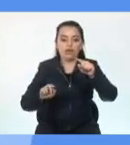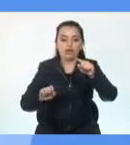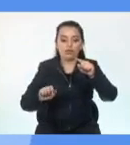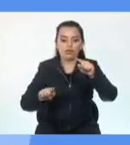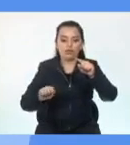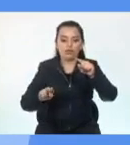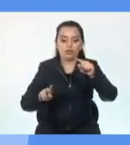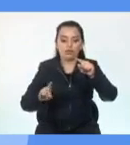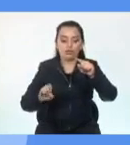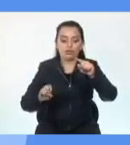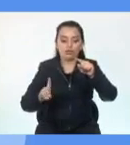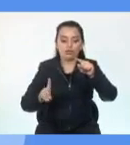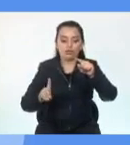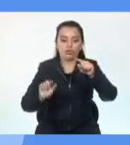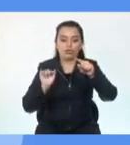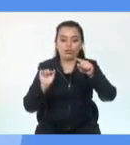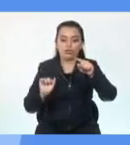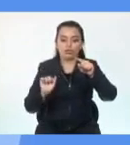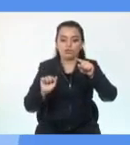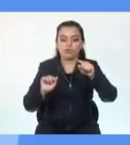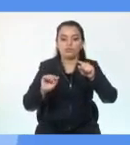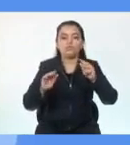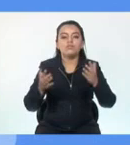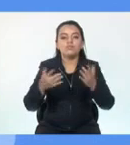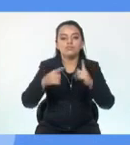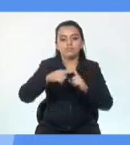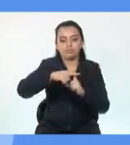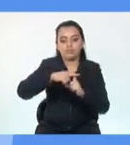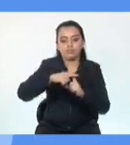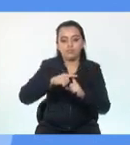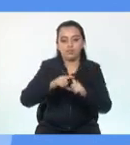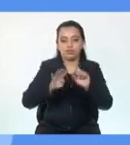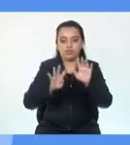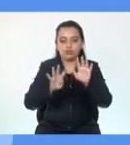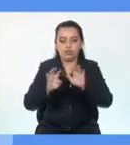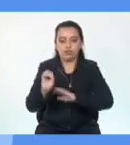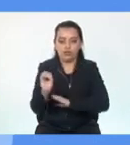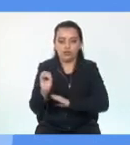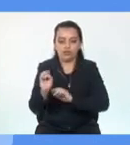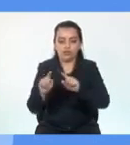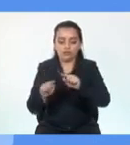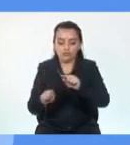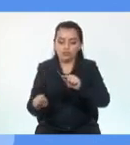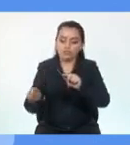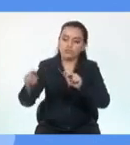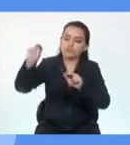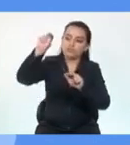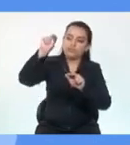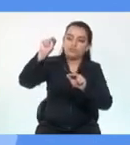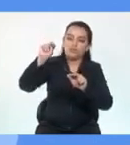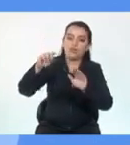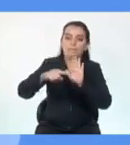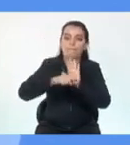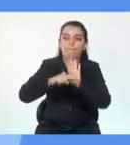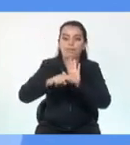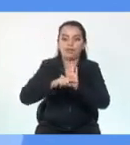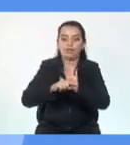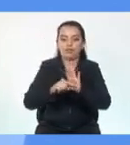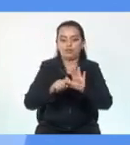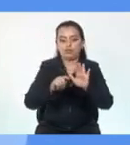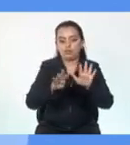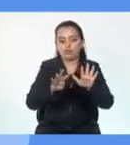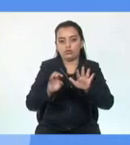latitud oscila entre más 90 en dirección norte y menos 90 en dirección sur. Es decir,